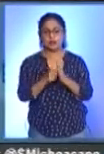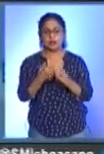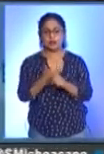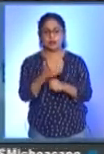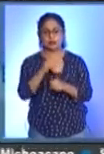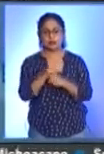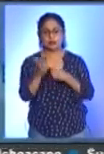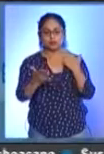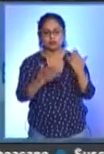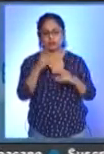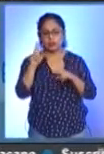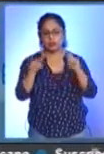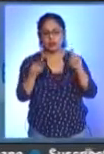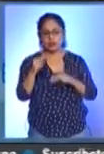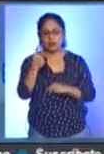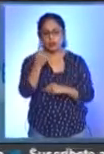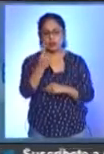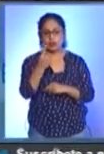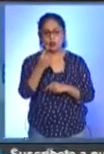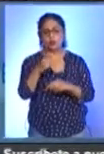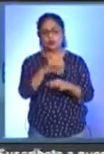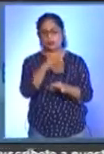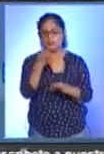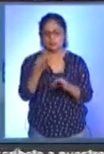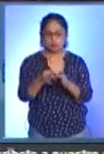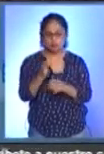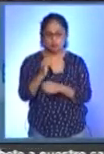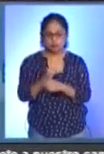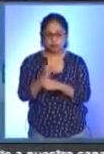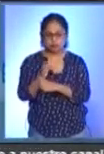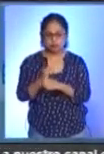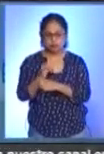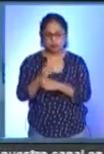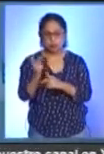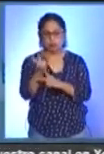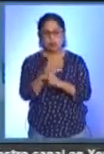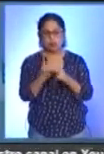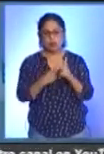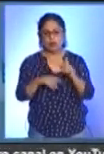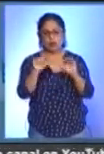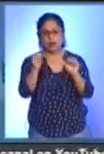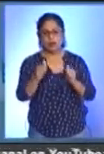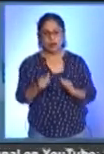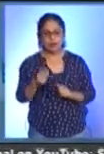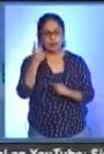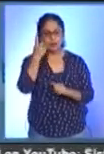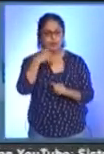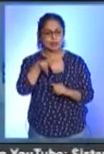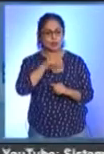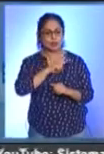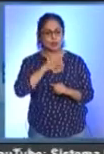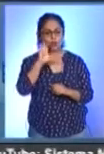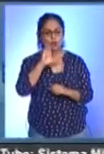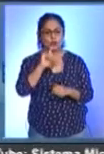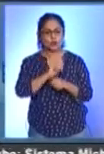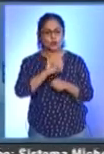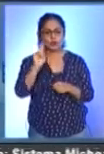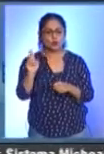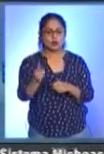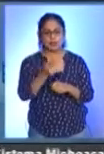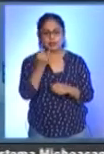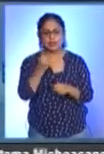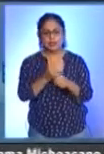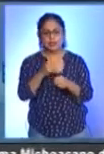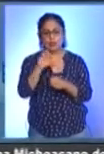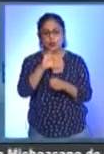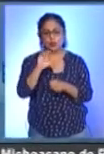Nivel 1 y docente investigadora de tiempo completo en el programa Arte y Patrimonio Cultural de la Universidad Intercultural